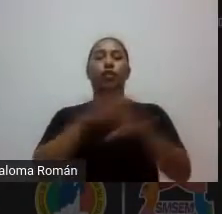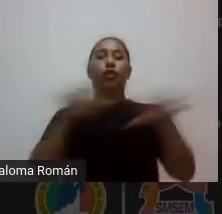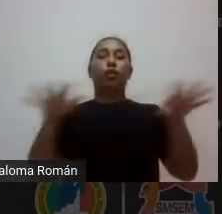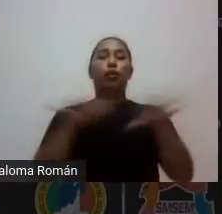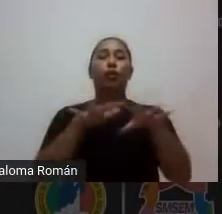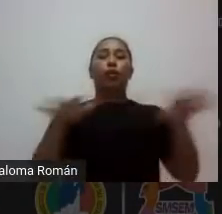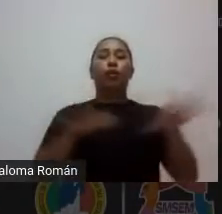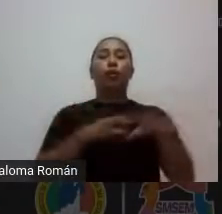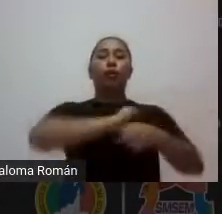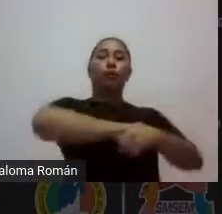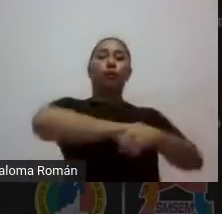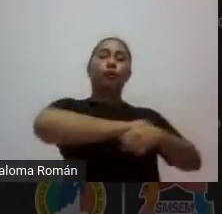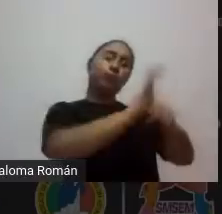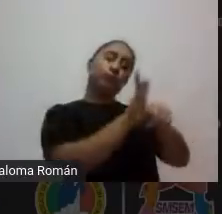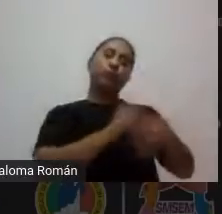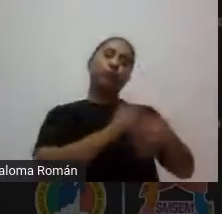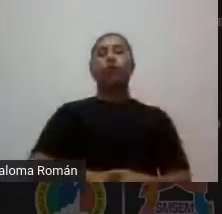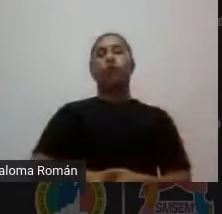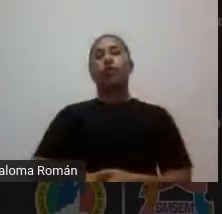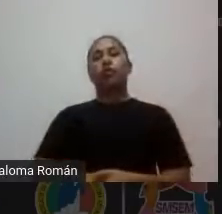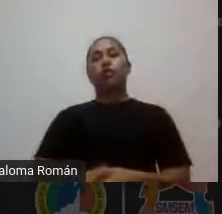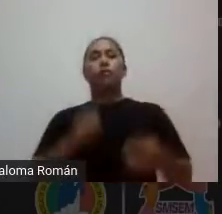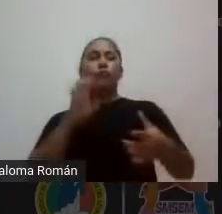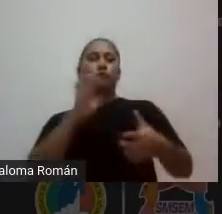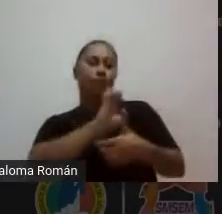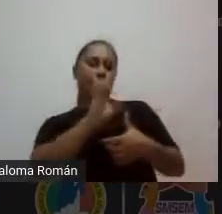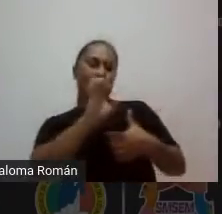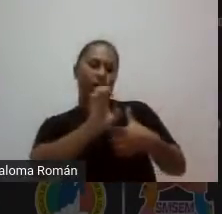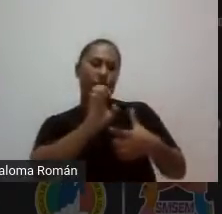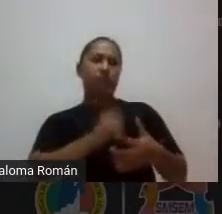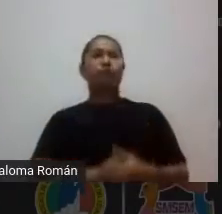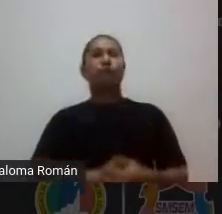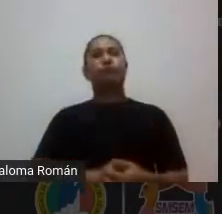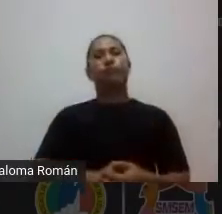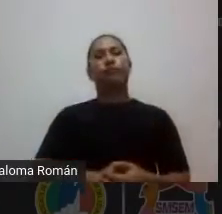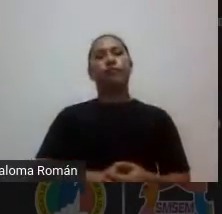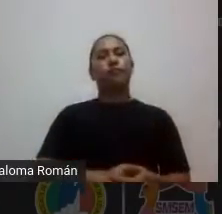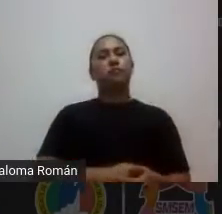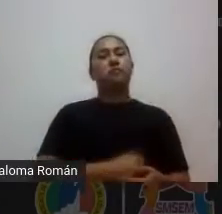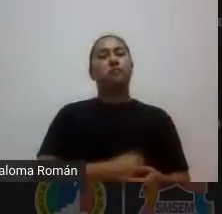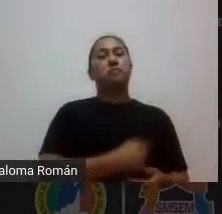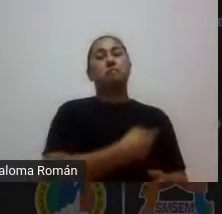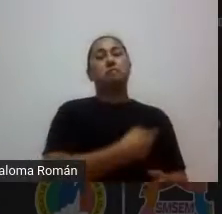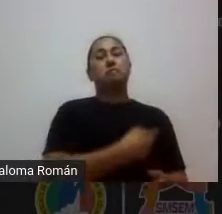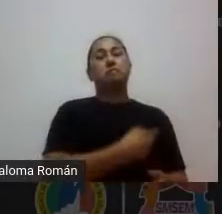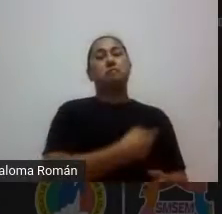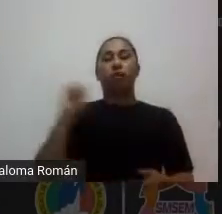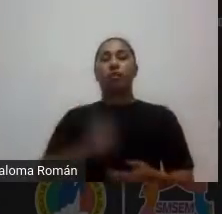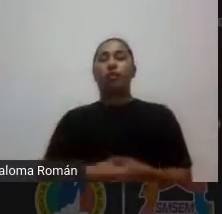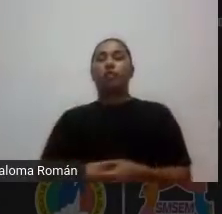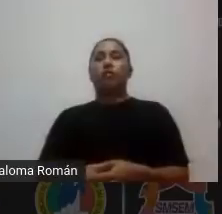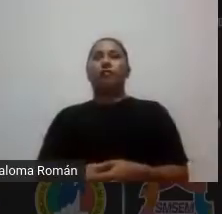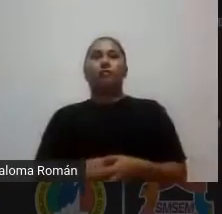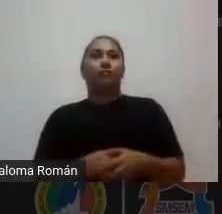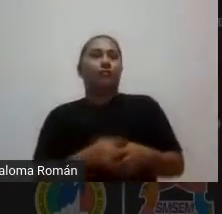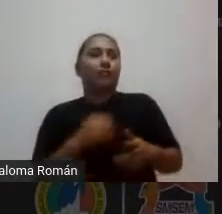coronavirus en este caso y entonces tú les das pero mira ellos vaya se lucen porque porque es algo que se